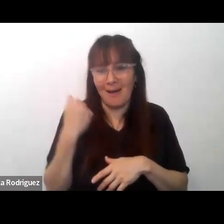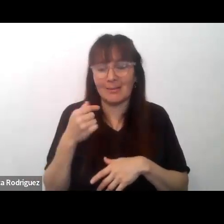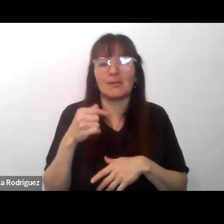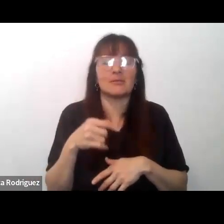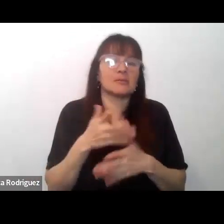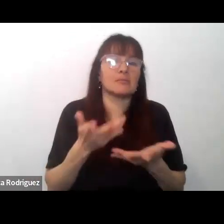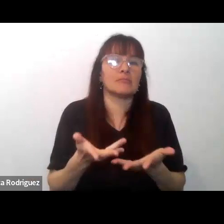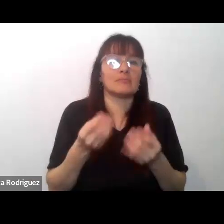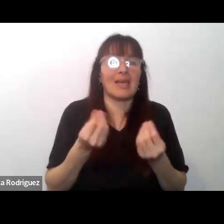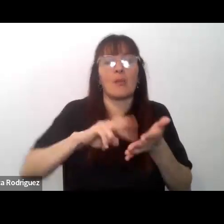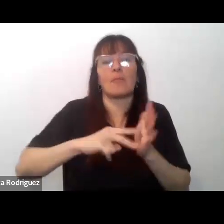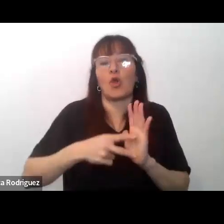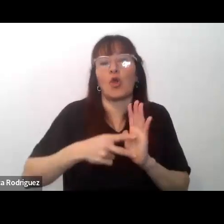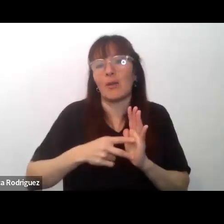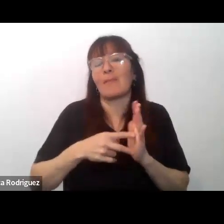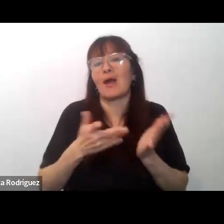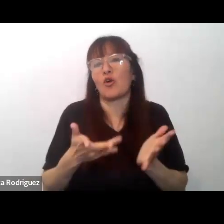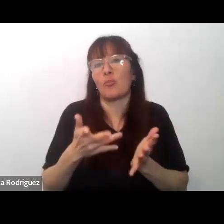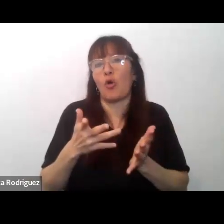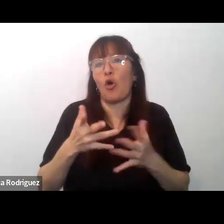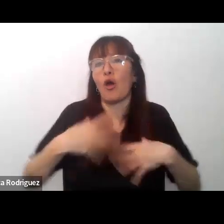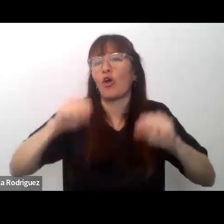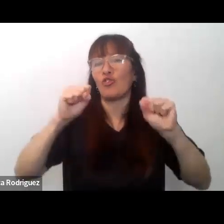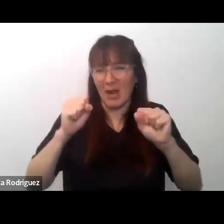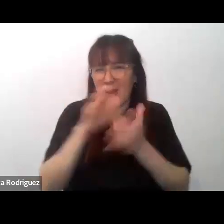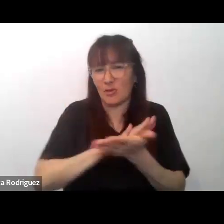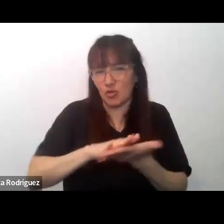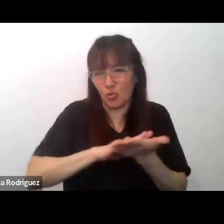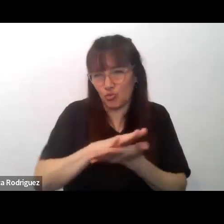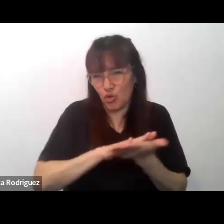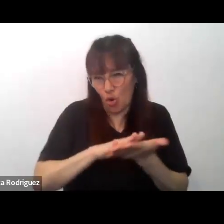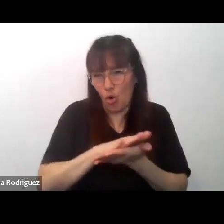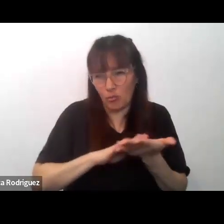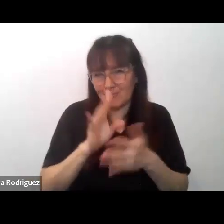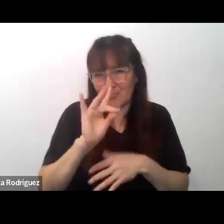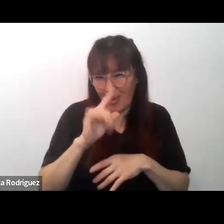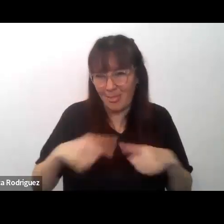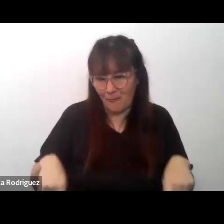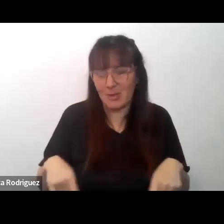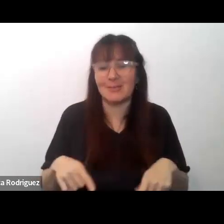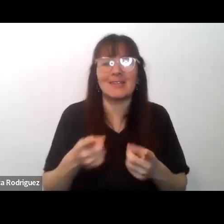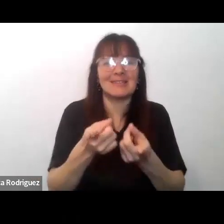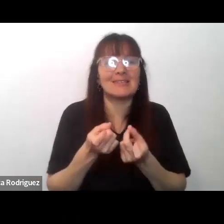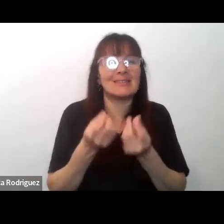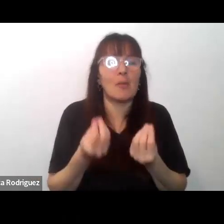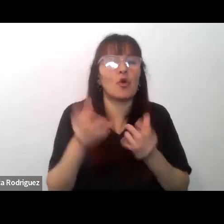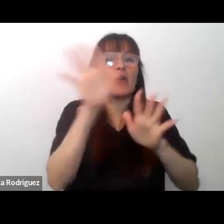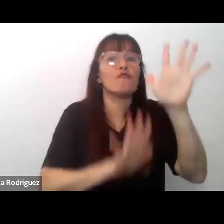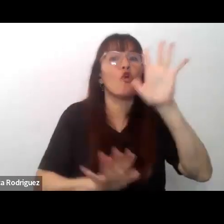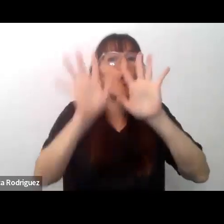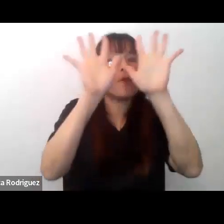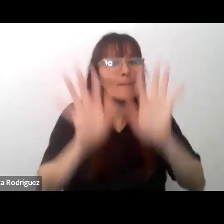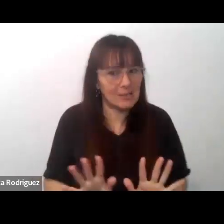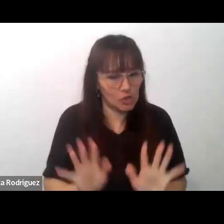este problema sea más inteligible entonces el cambio no se decreta se requiere una formación que